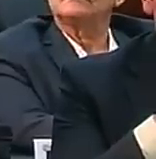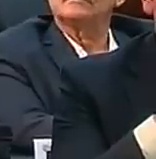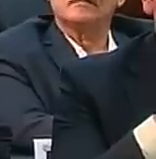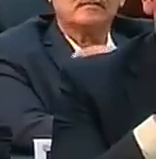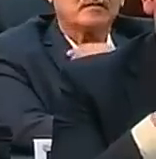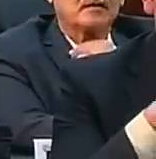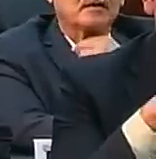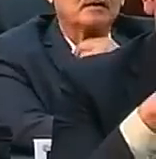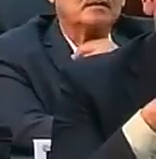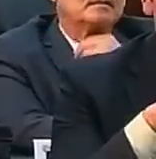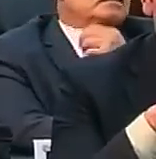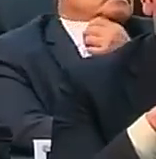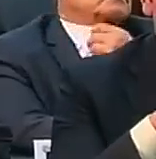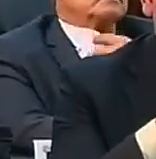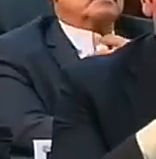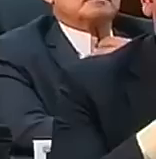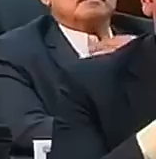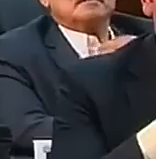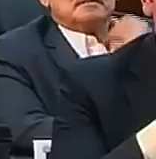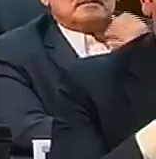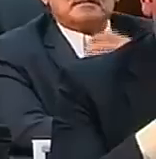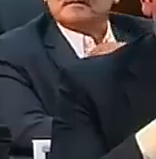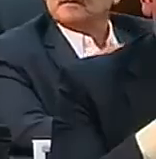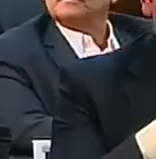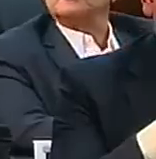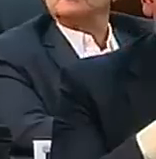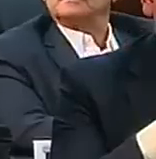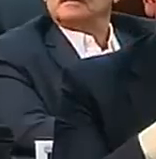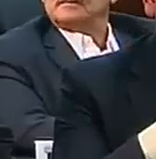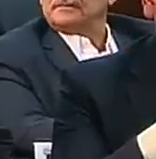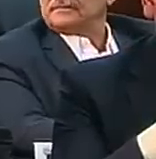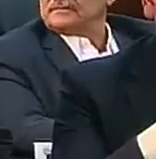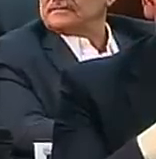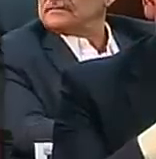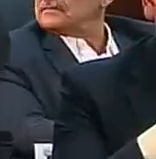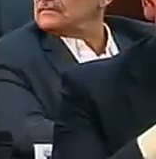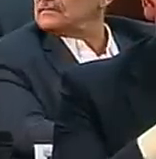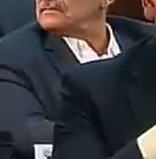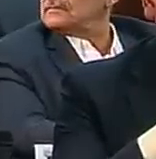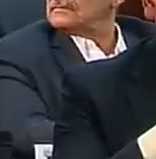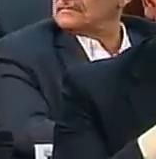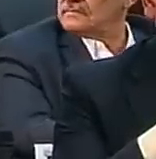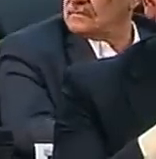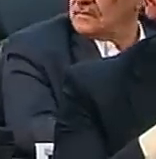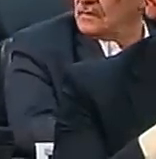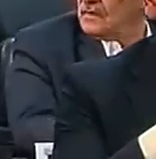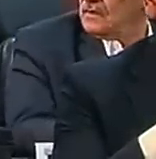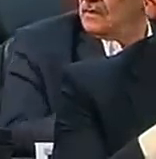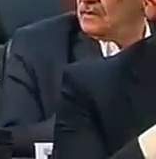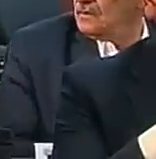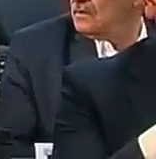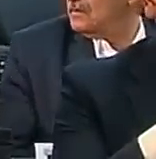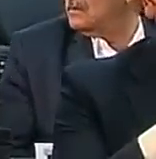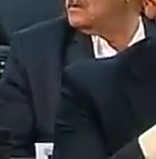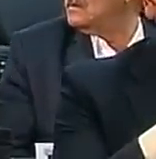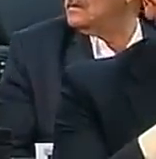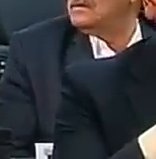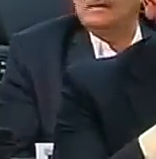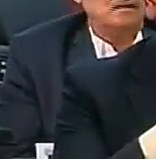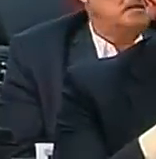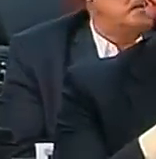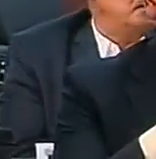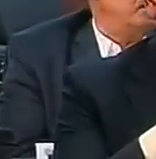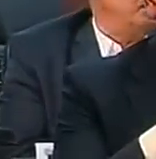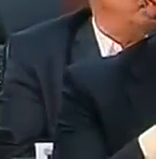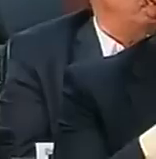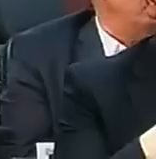Servicios Públicos que precedía el diputado William Hill. Por parte del presidente de la Asamblea se envió el informe y hoy podemos decir que la